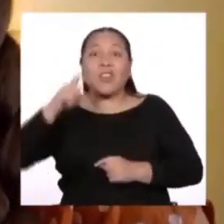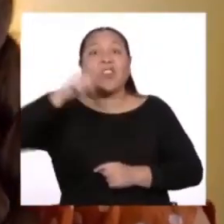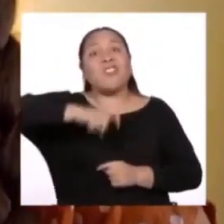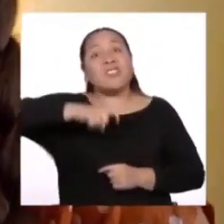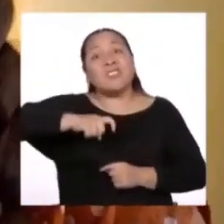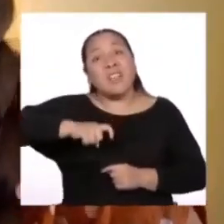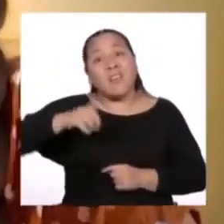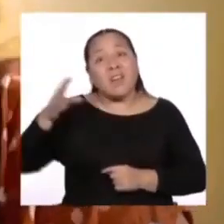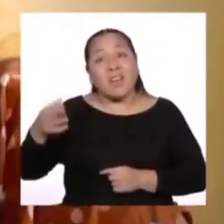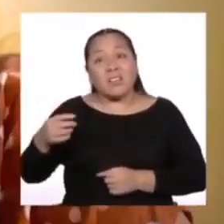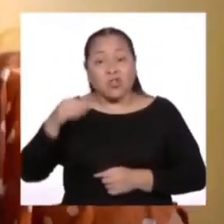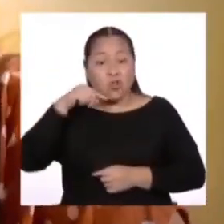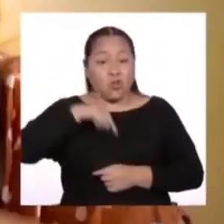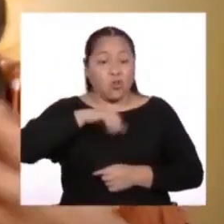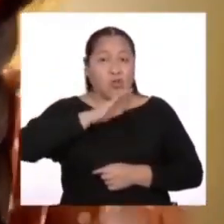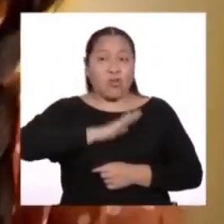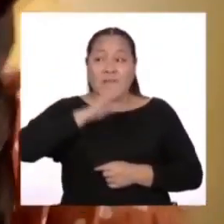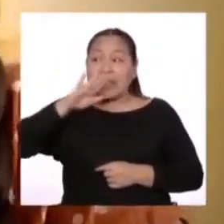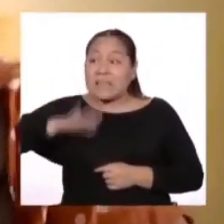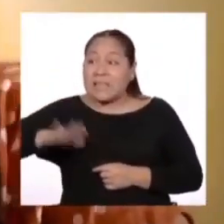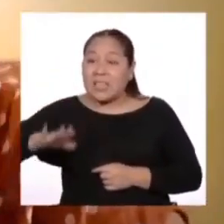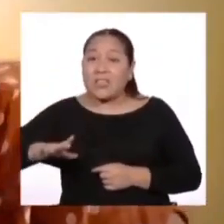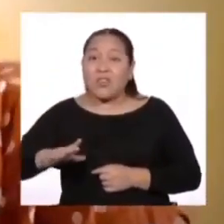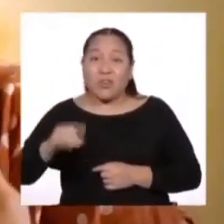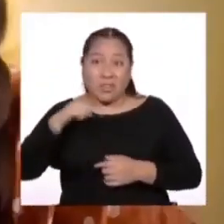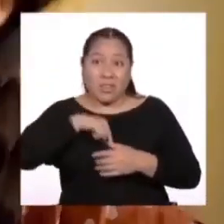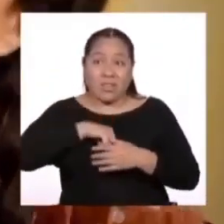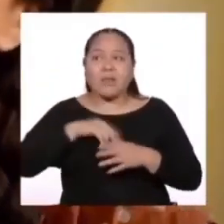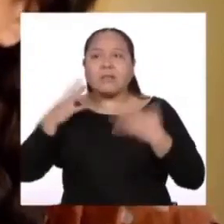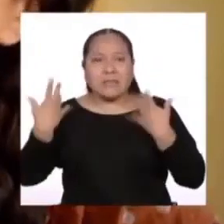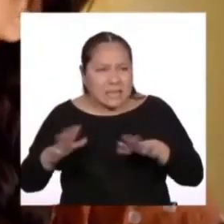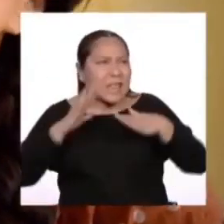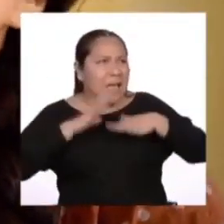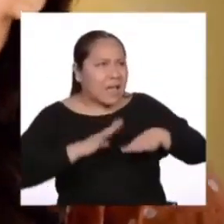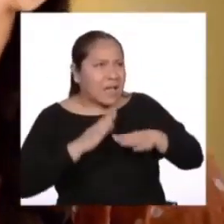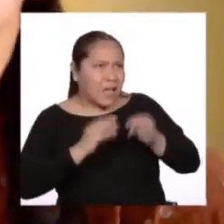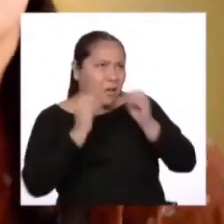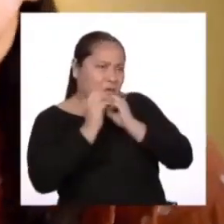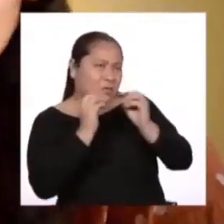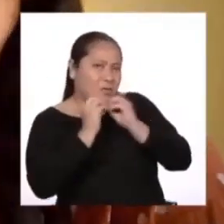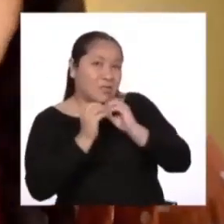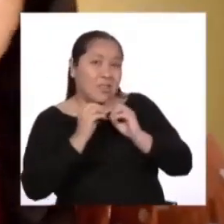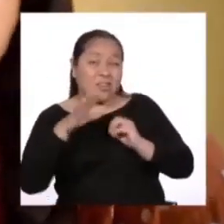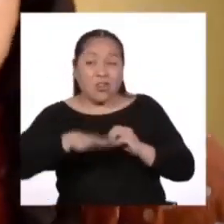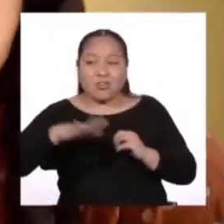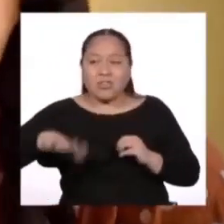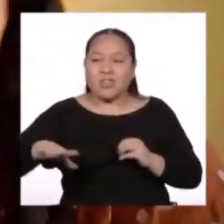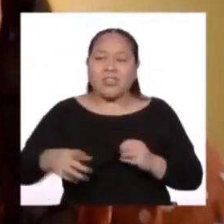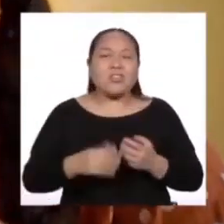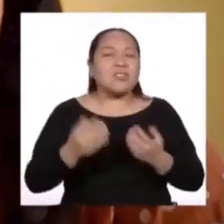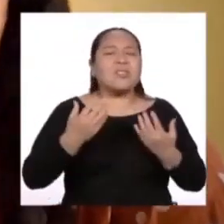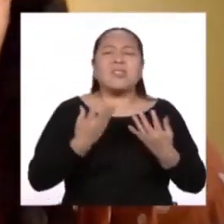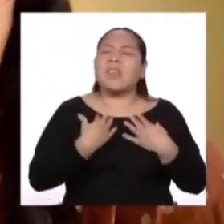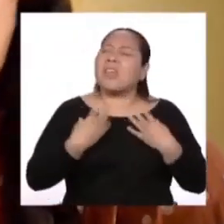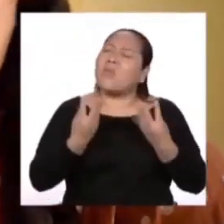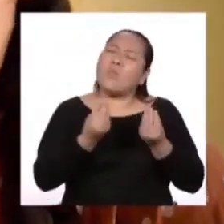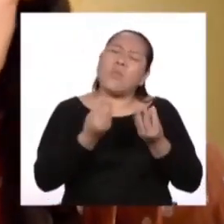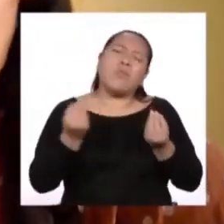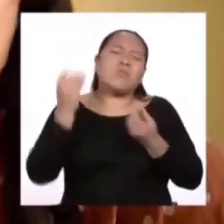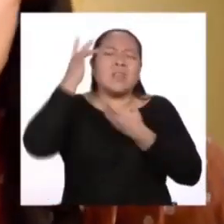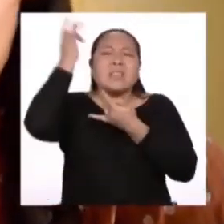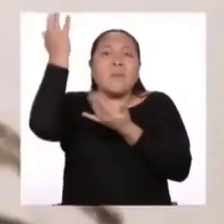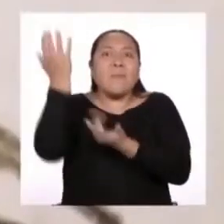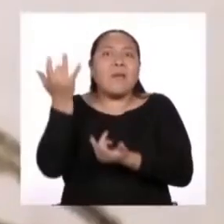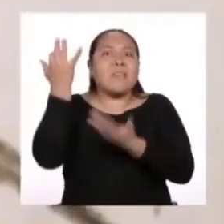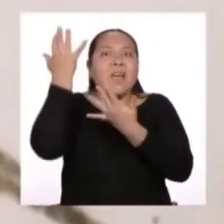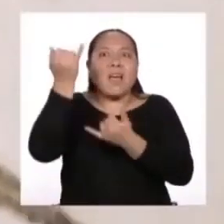necesitaba. Es un niño interior que le decía, no, va a pasar algo, vas a arreglarlo, vas a poder. Los niños están cargados de esperanza, de nuevas ideas, de cosas que